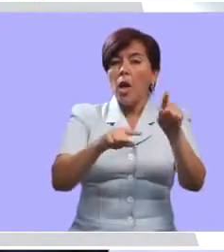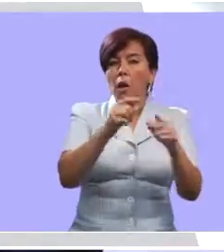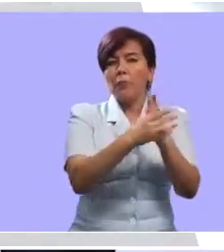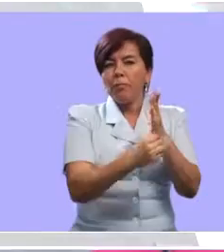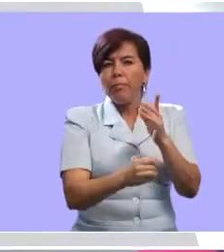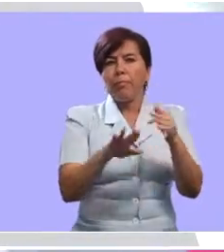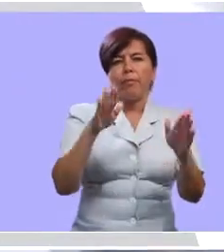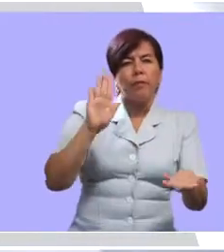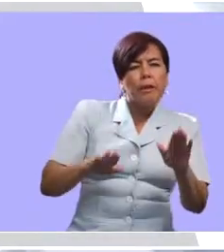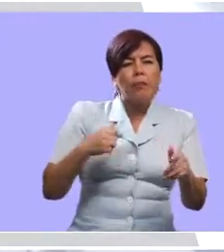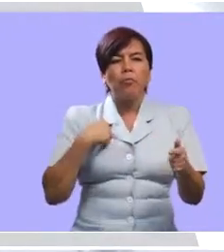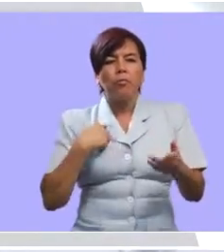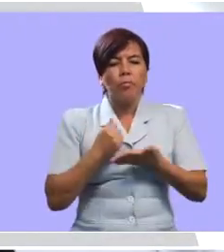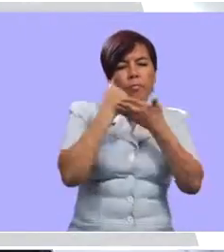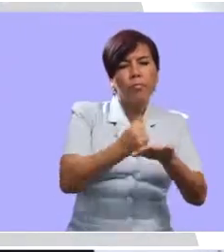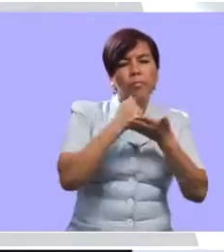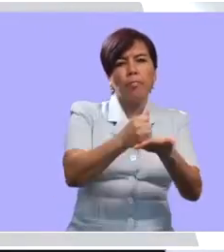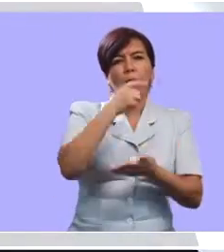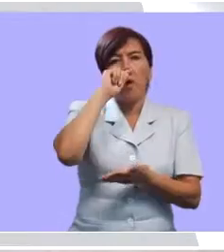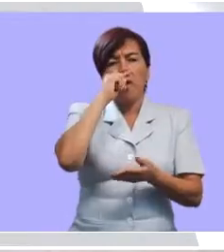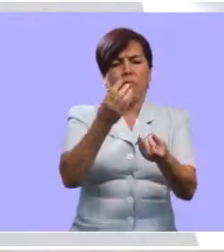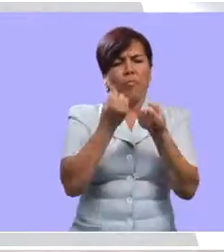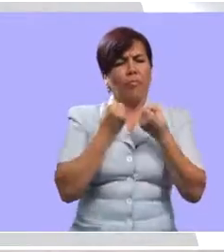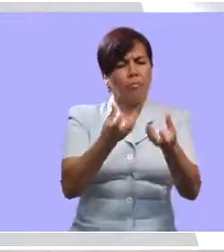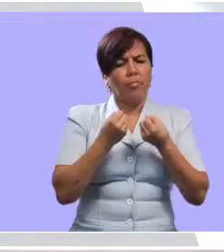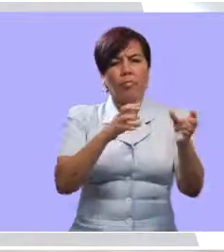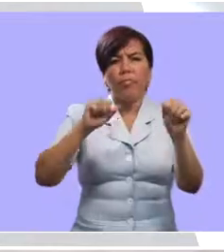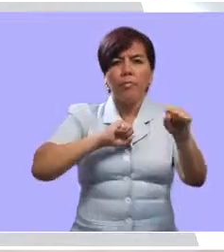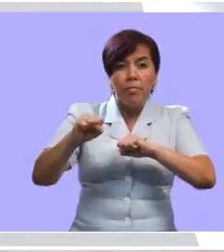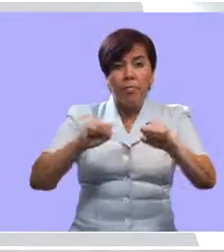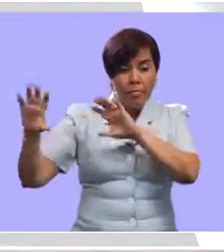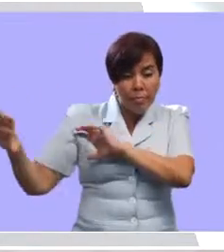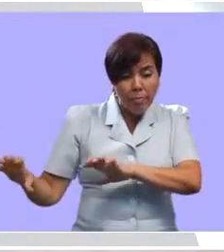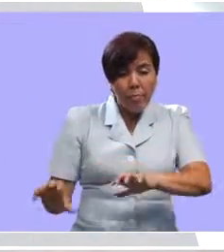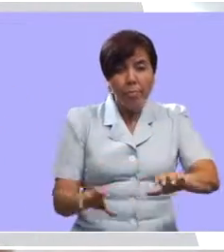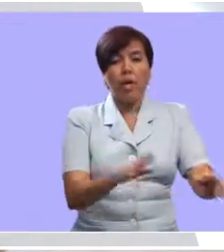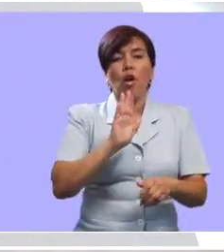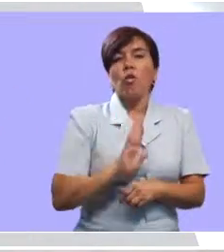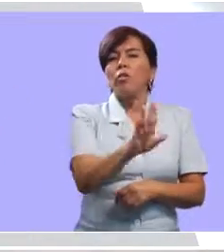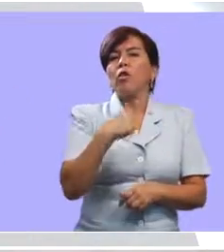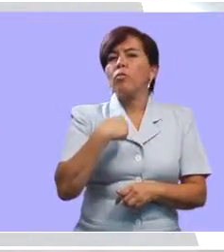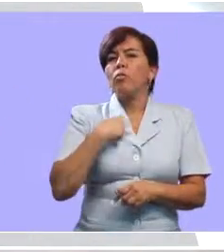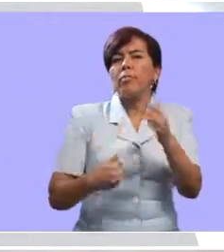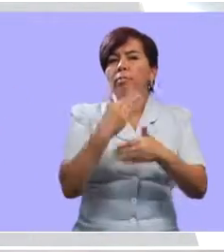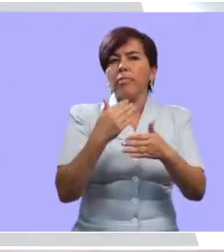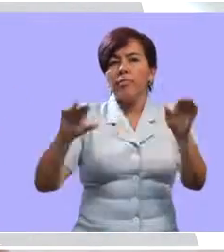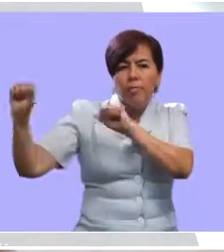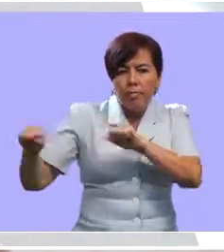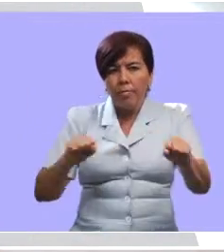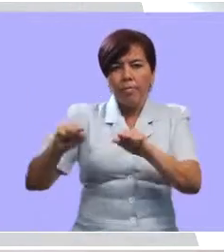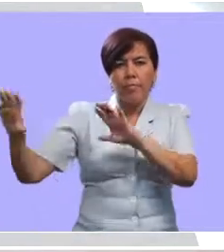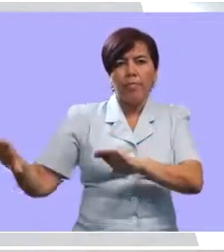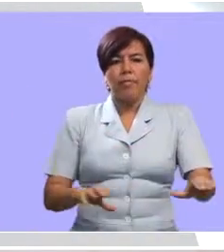afectados, beneficiar a todos estos niños de tantas actividades que se programan y pues en este caso especial con la